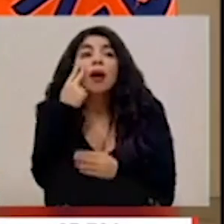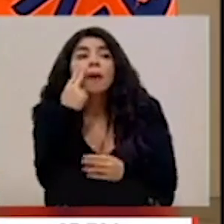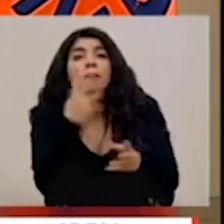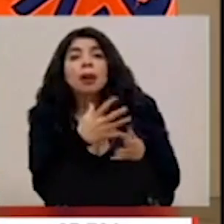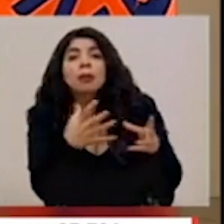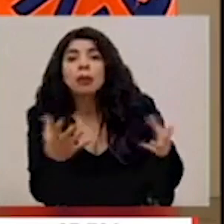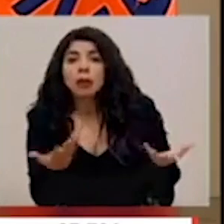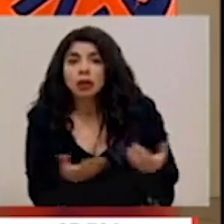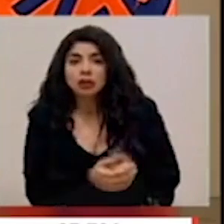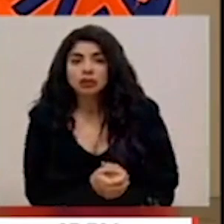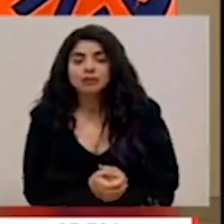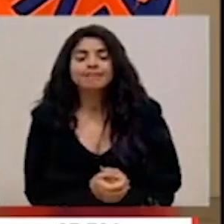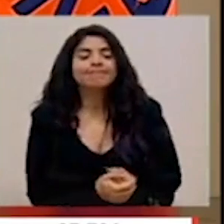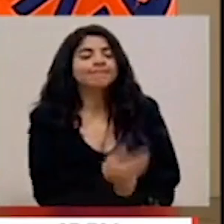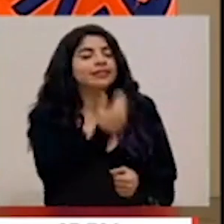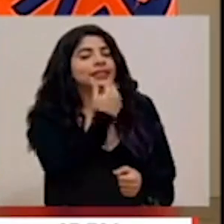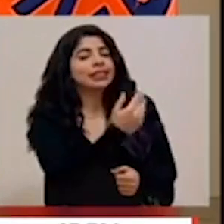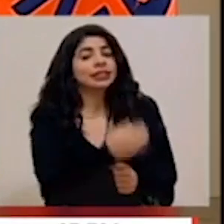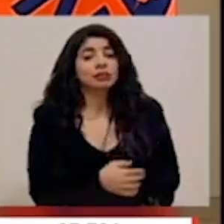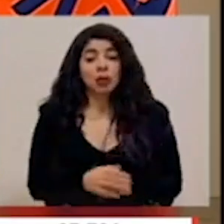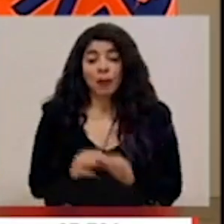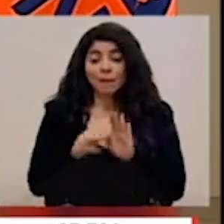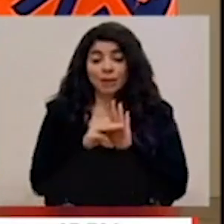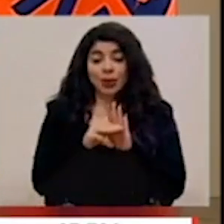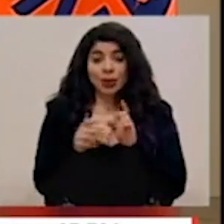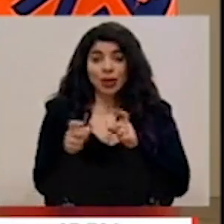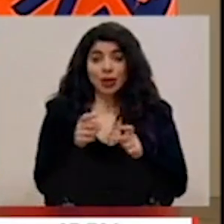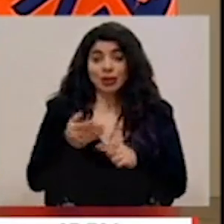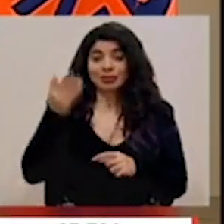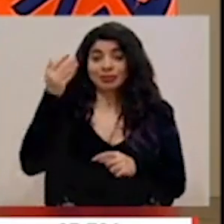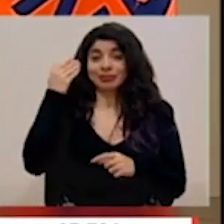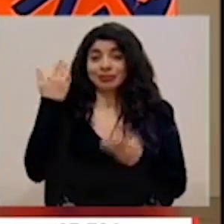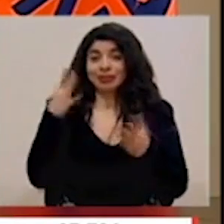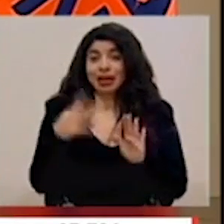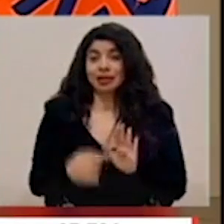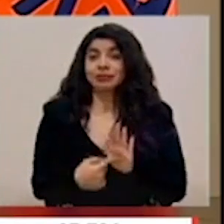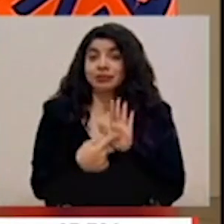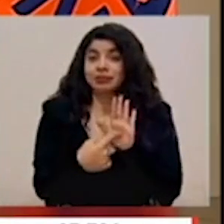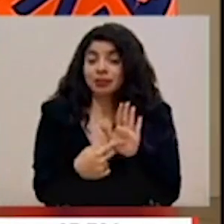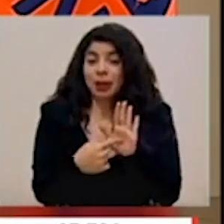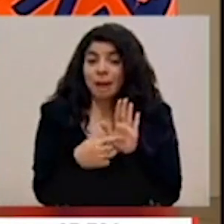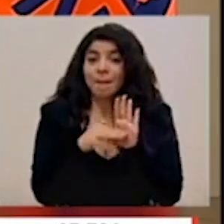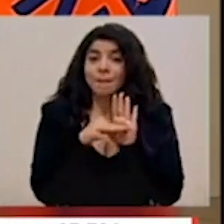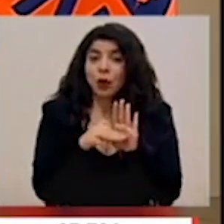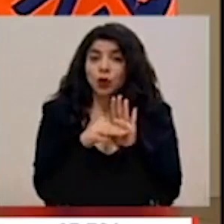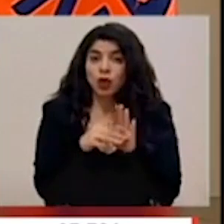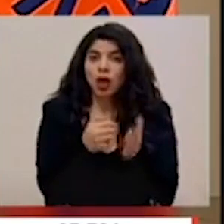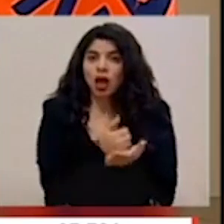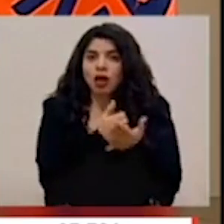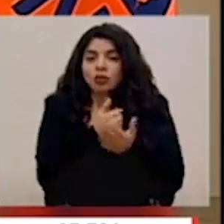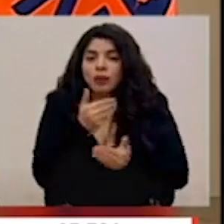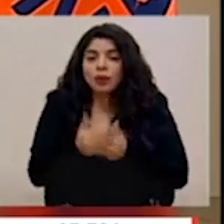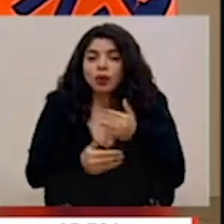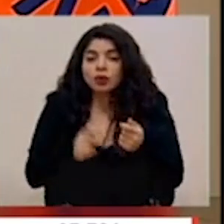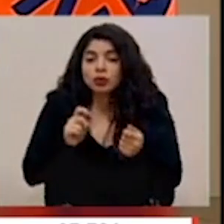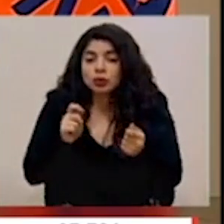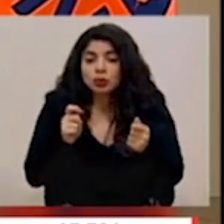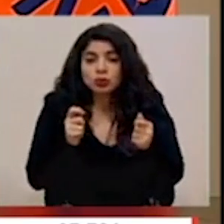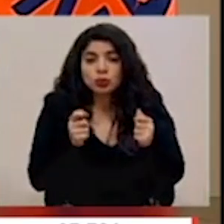Gracias. El modelo de gestión que presentamos semanas atrás y que es lo que nos permitió hacer este proceso de transición,